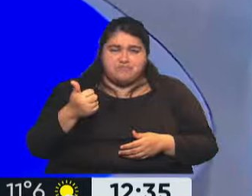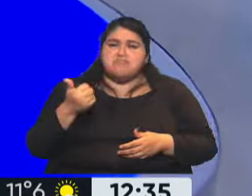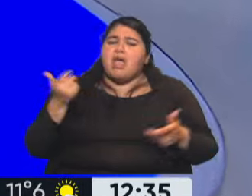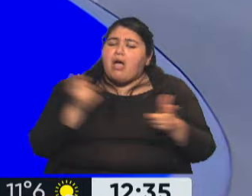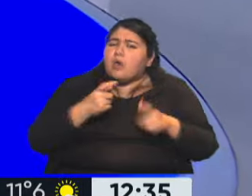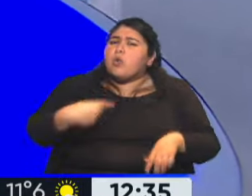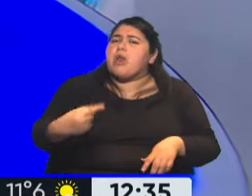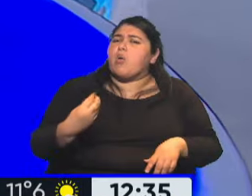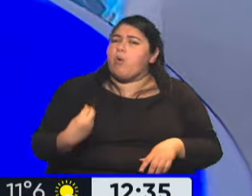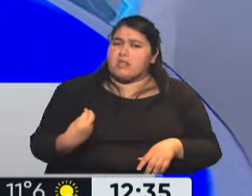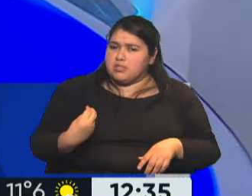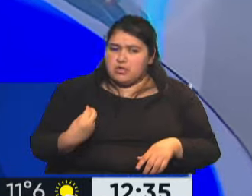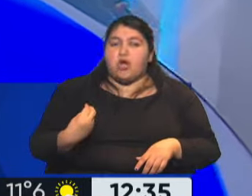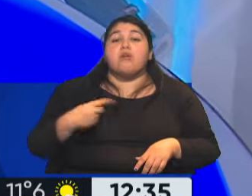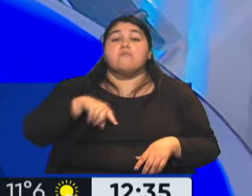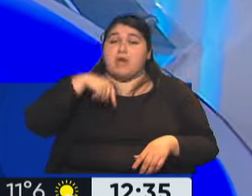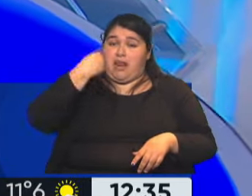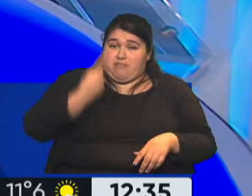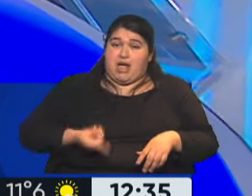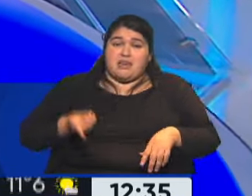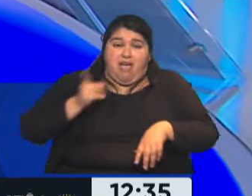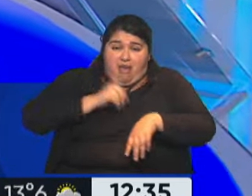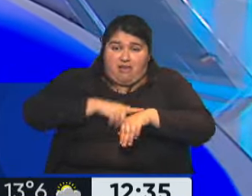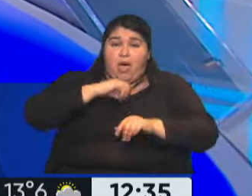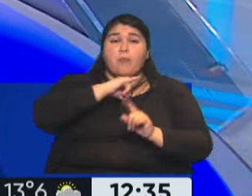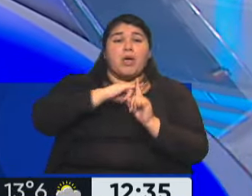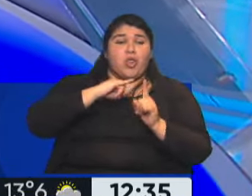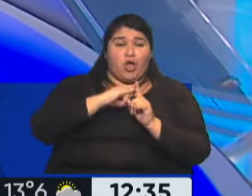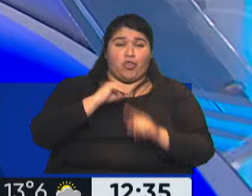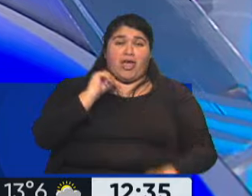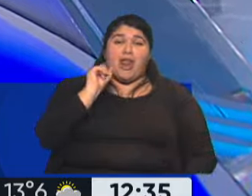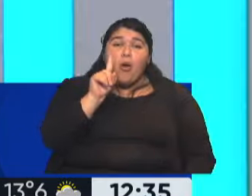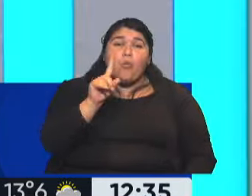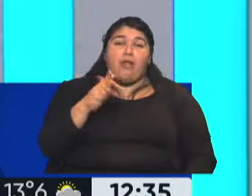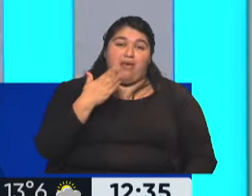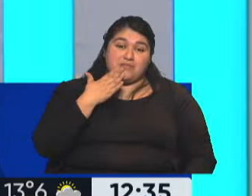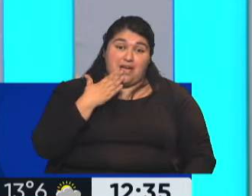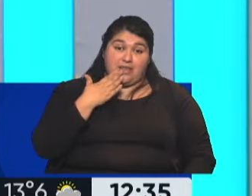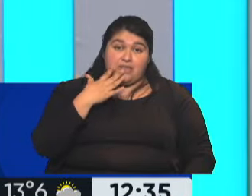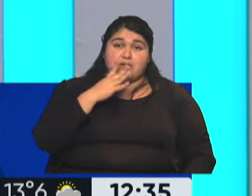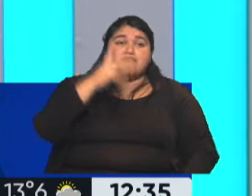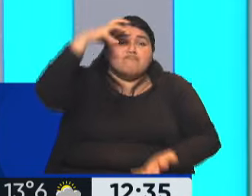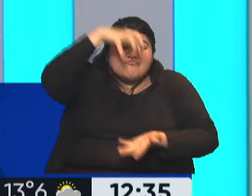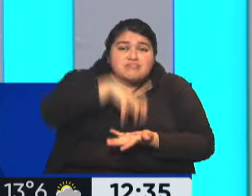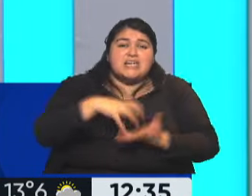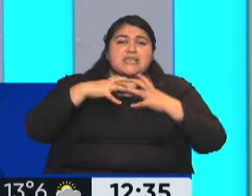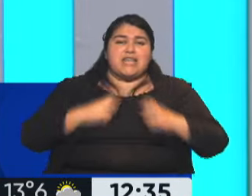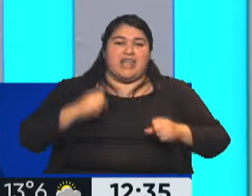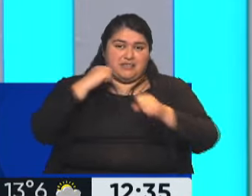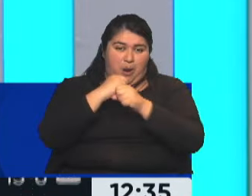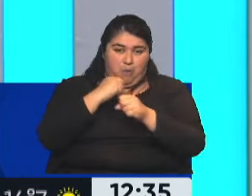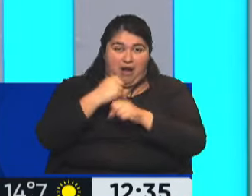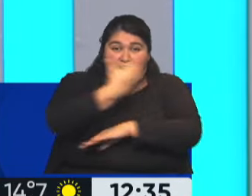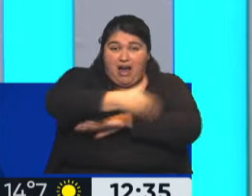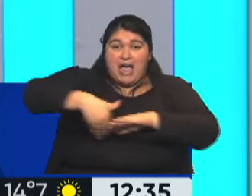para cuándo? Reunión para mañana al mediodía a las 13, ahí en la Secretaría de Trabajo, sobre